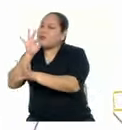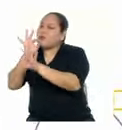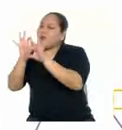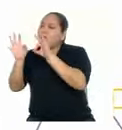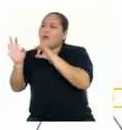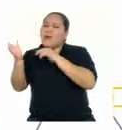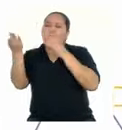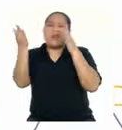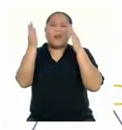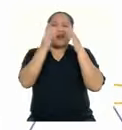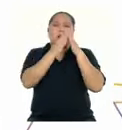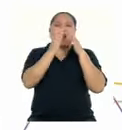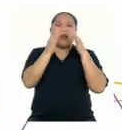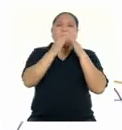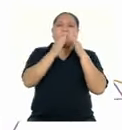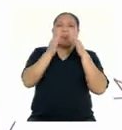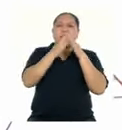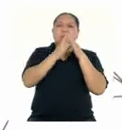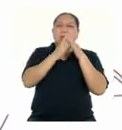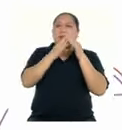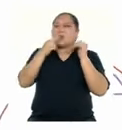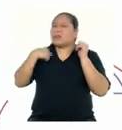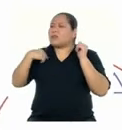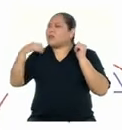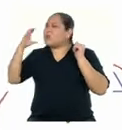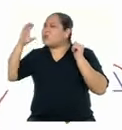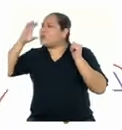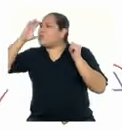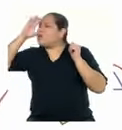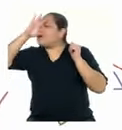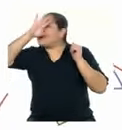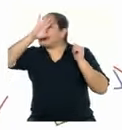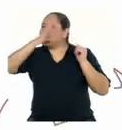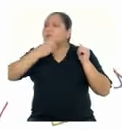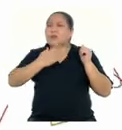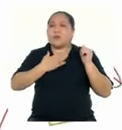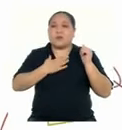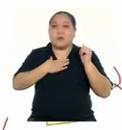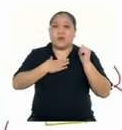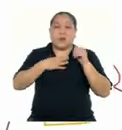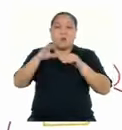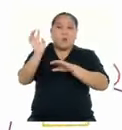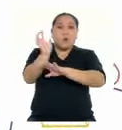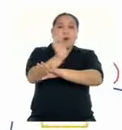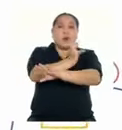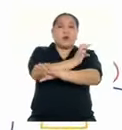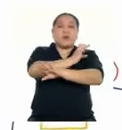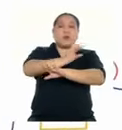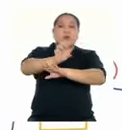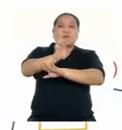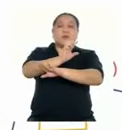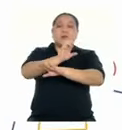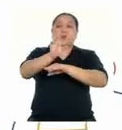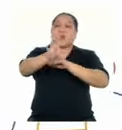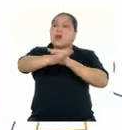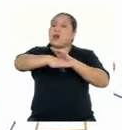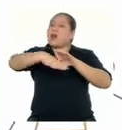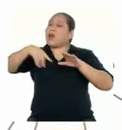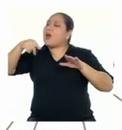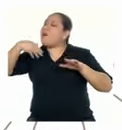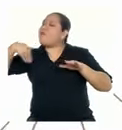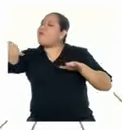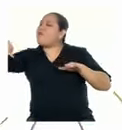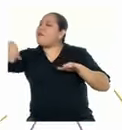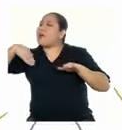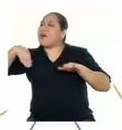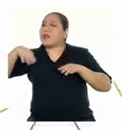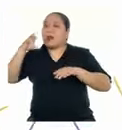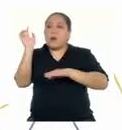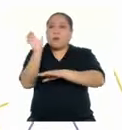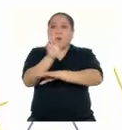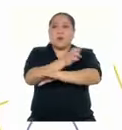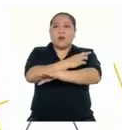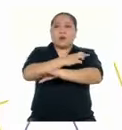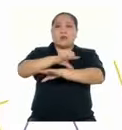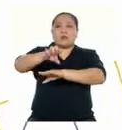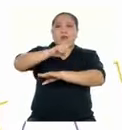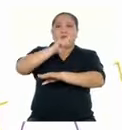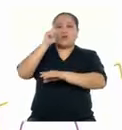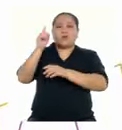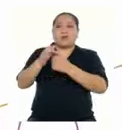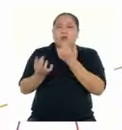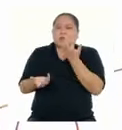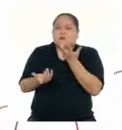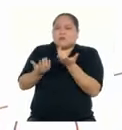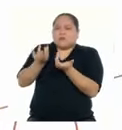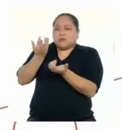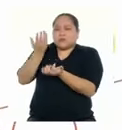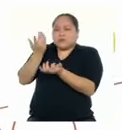Casa que asás busco en la mía Poesía, se está de fuera Poesía, es una